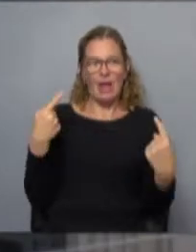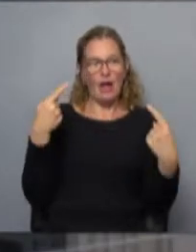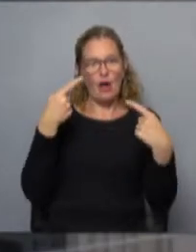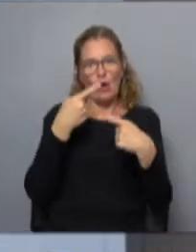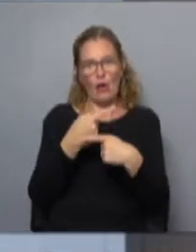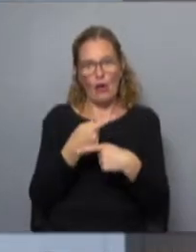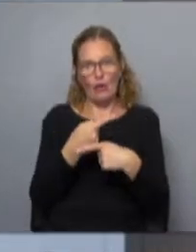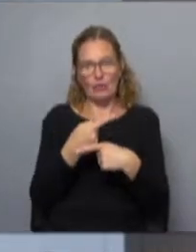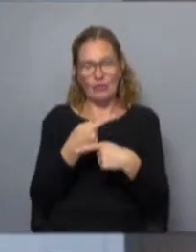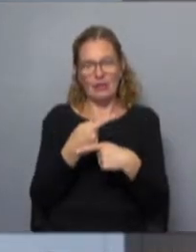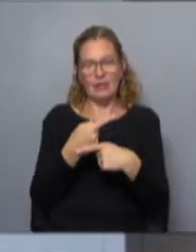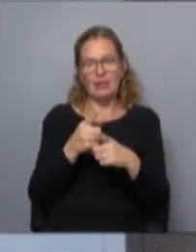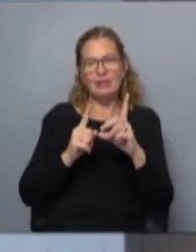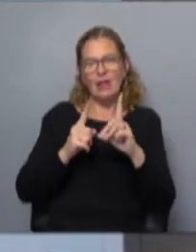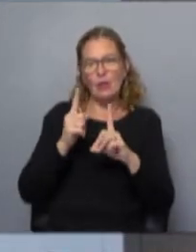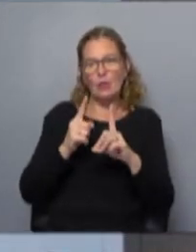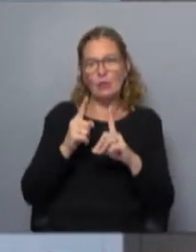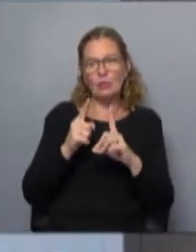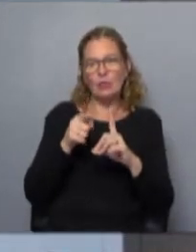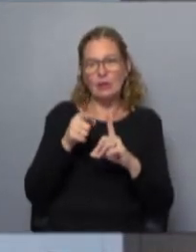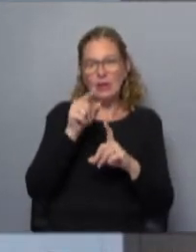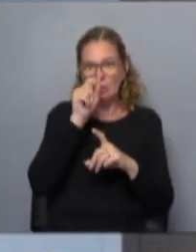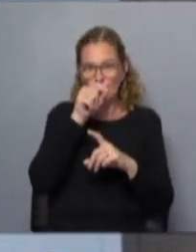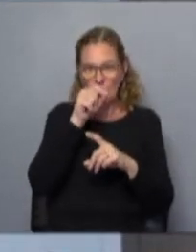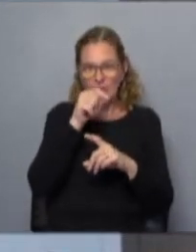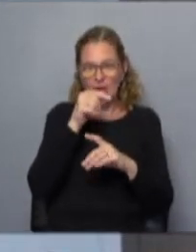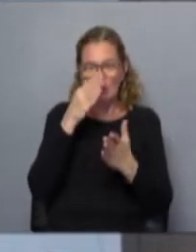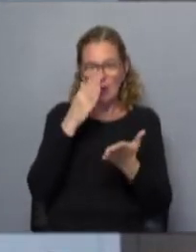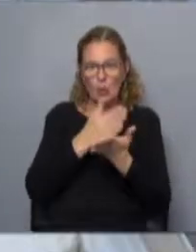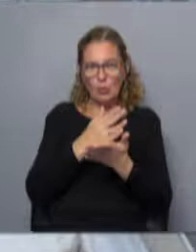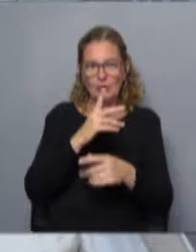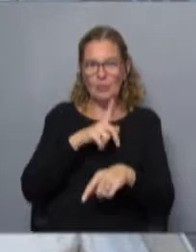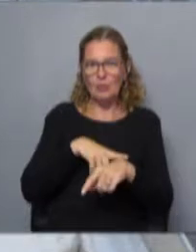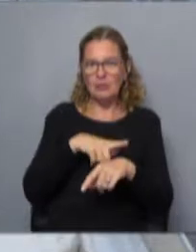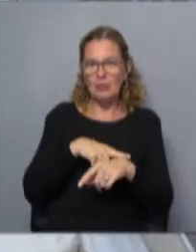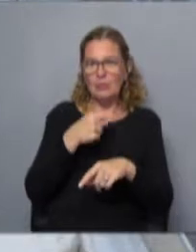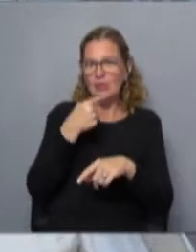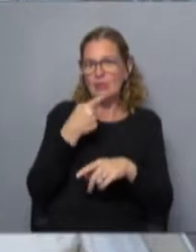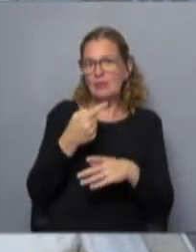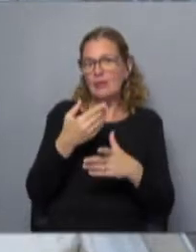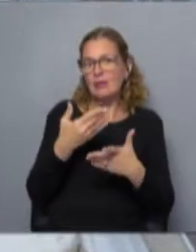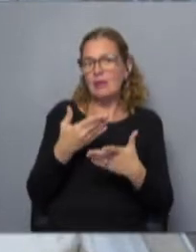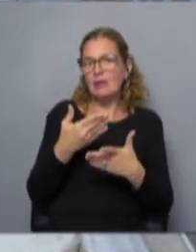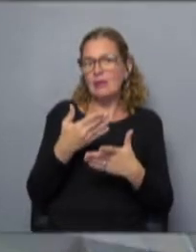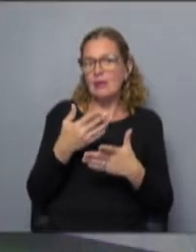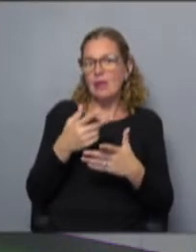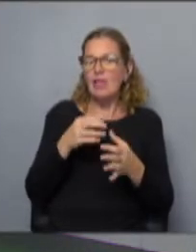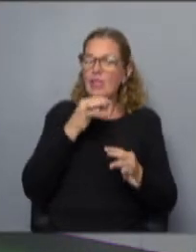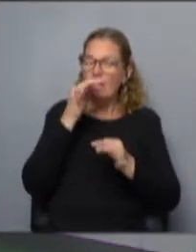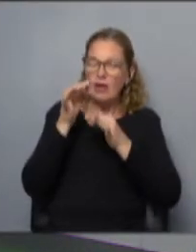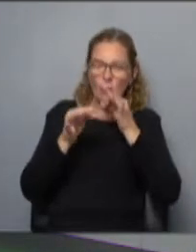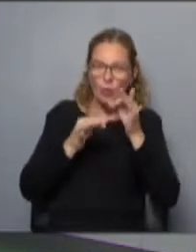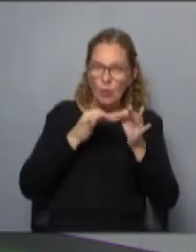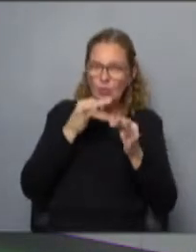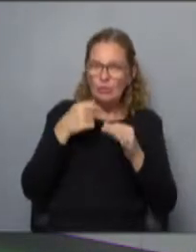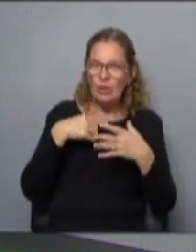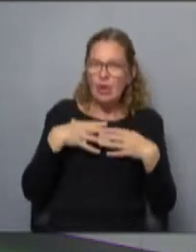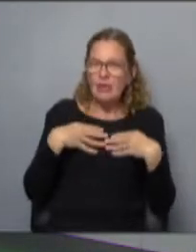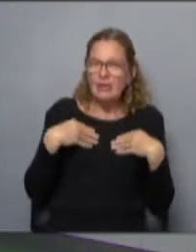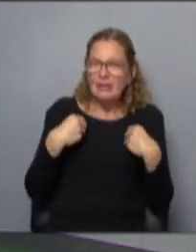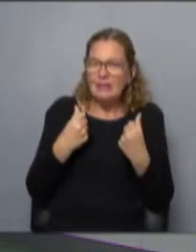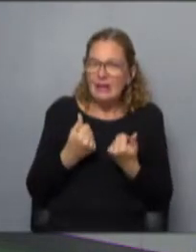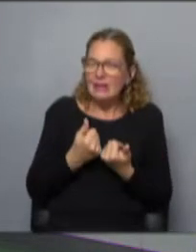de ciertas decisiones que ha tomado la plataforma en el último tiempo de moderar determinados discursos. Él siente que